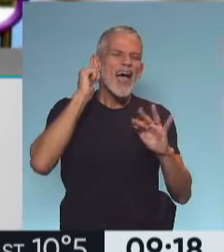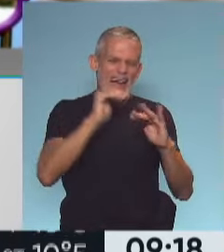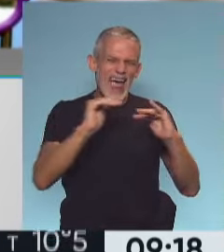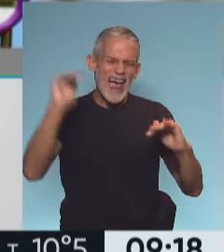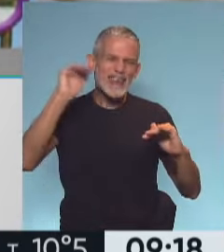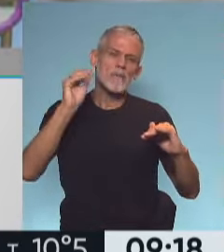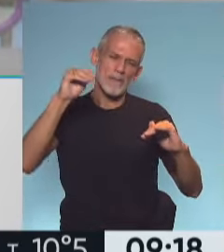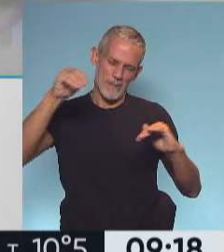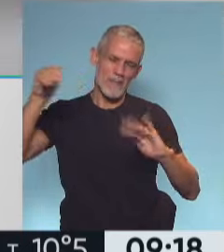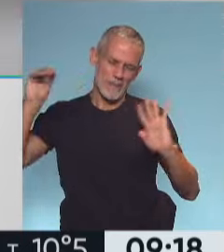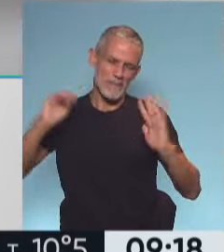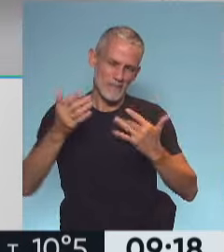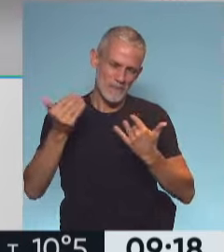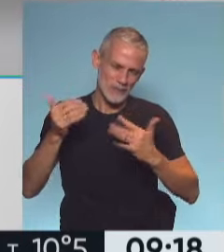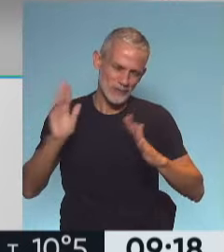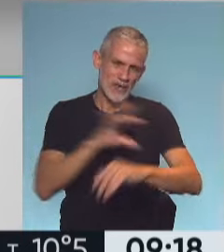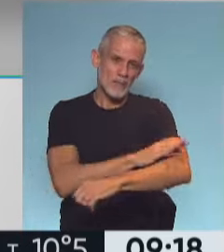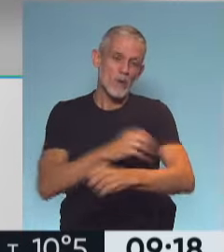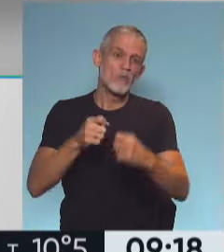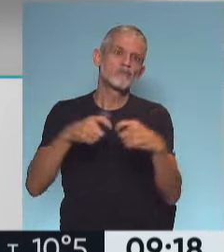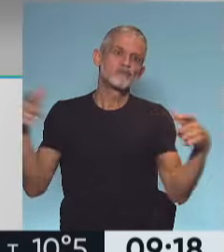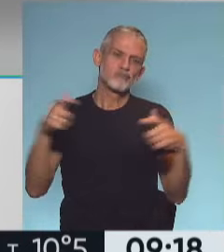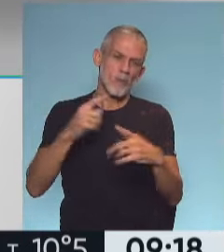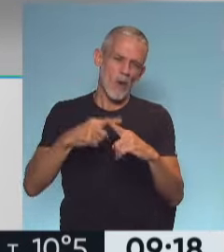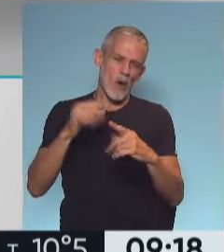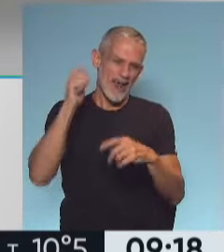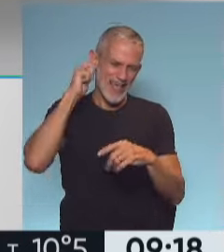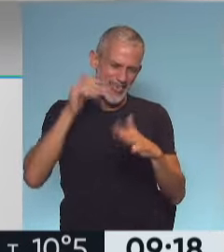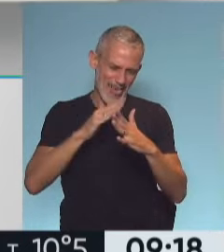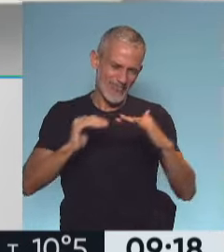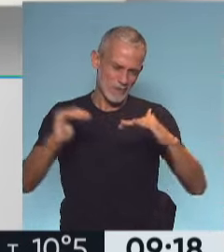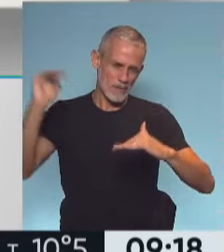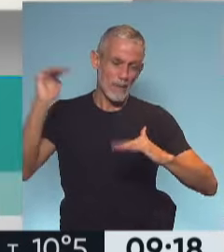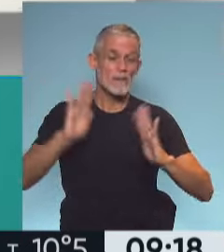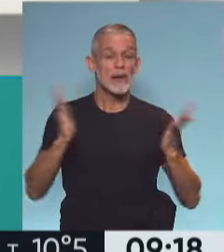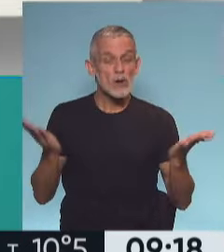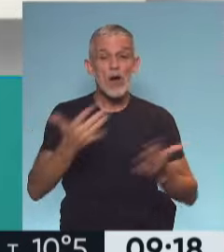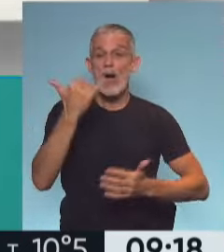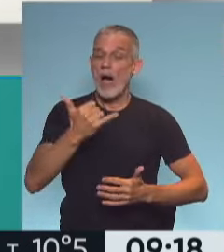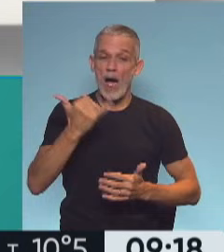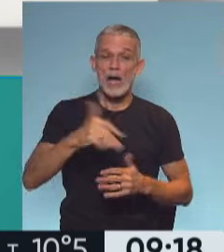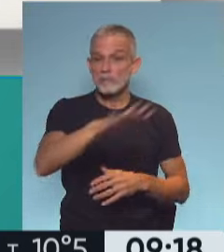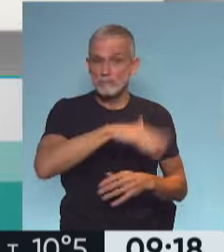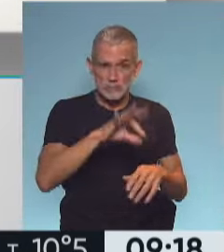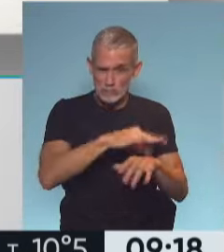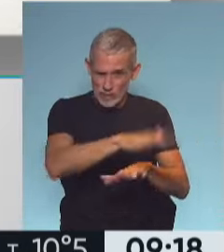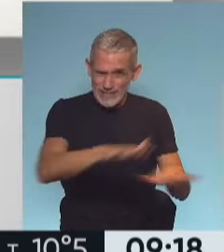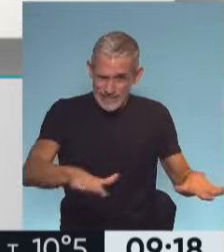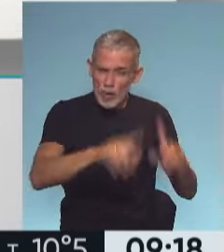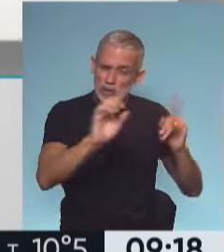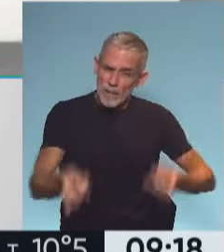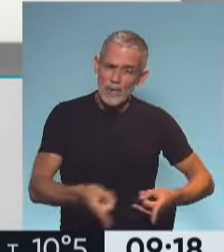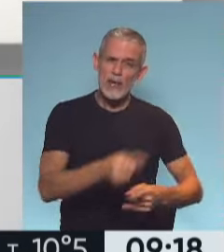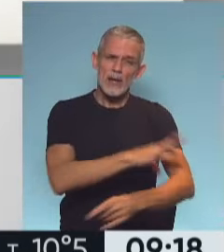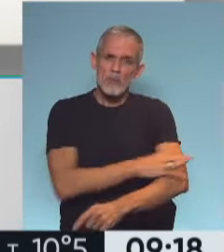El riesgo y la cantidad de hipertensos aumenta con la edad. Pero es una enfermedad que, lamentablemente, la tenemos en la población pediátrica. Hay muchos